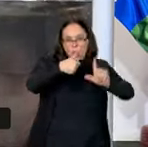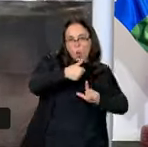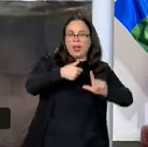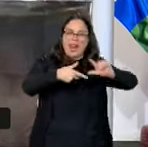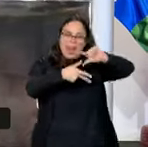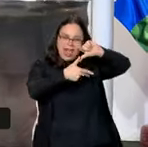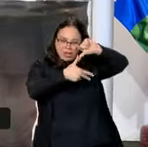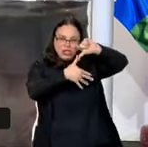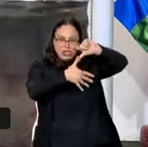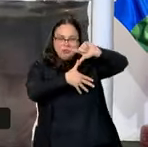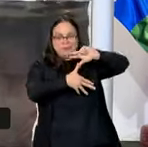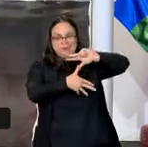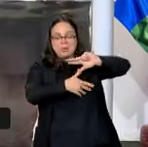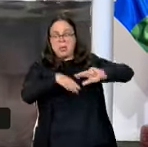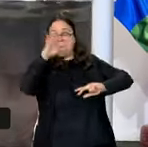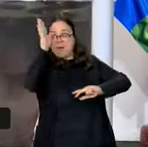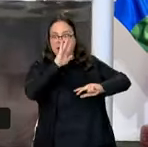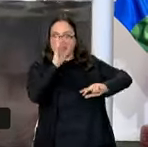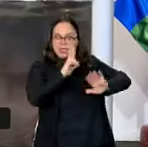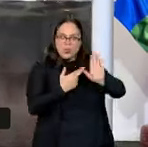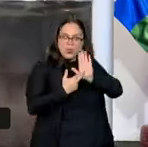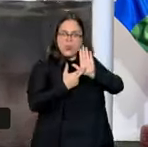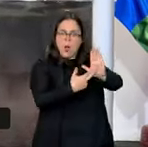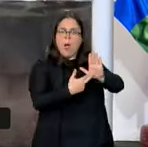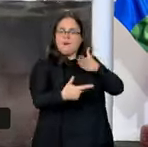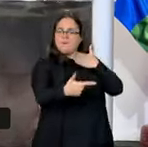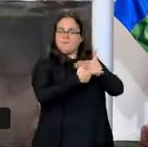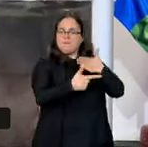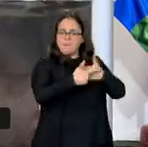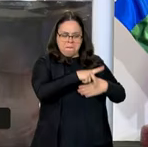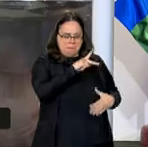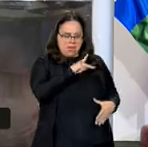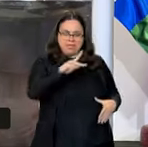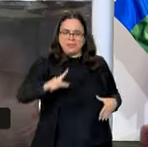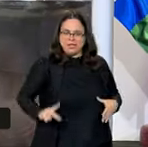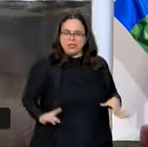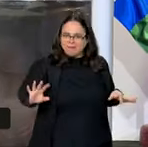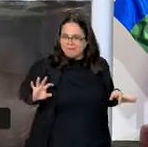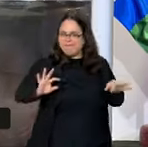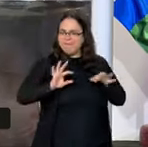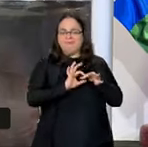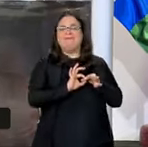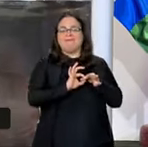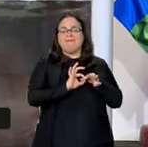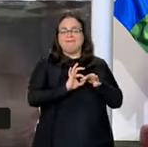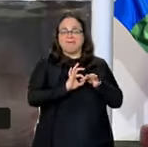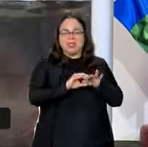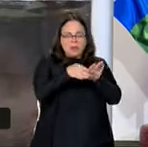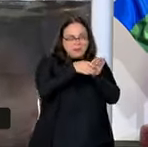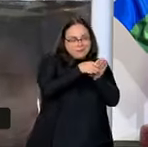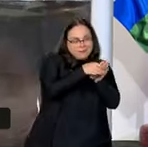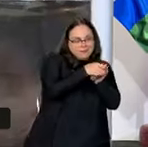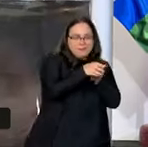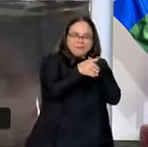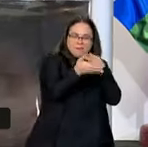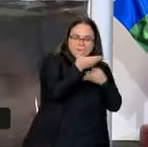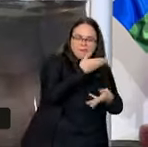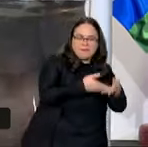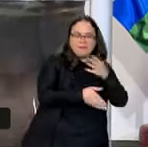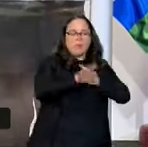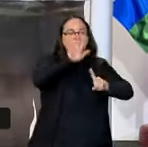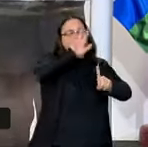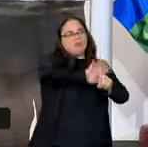Brasil, para nosotros, representa un presidente que es un orientador, que tiene mucha